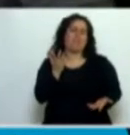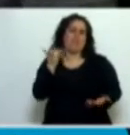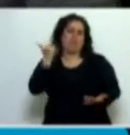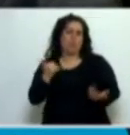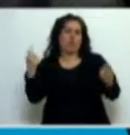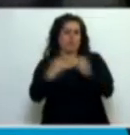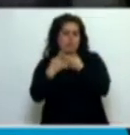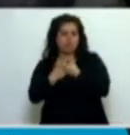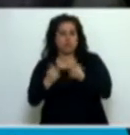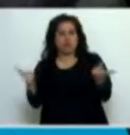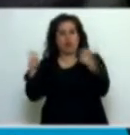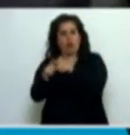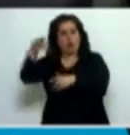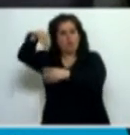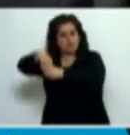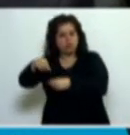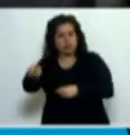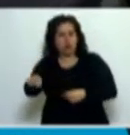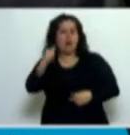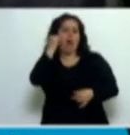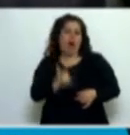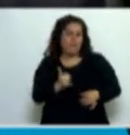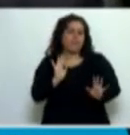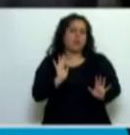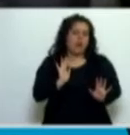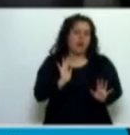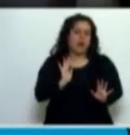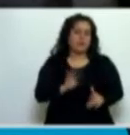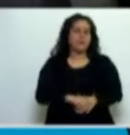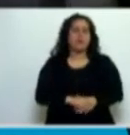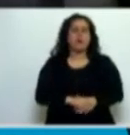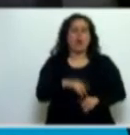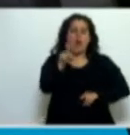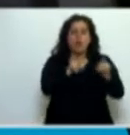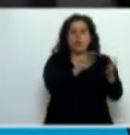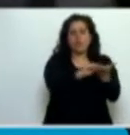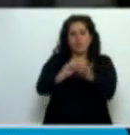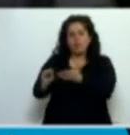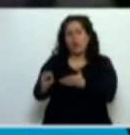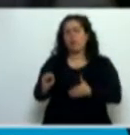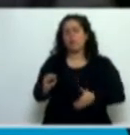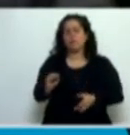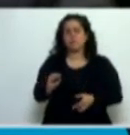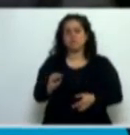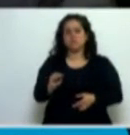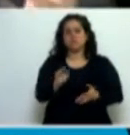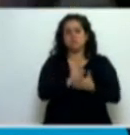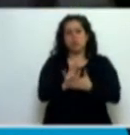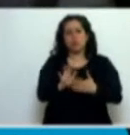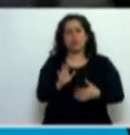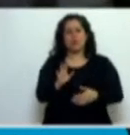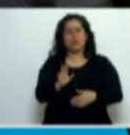la comisión a partir de que había alguna visión de algunos diputados en relación a la